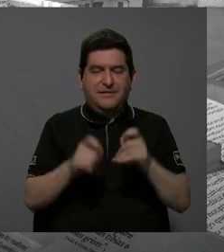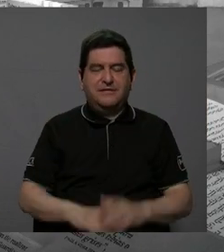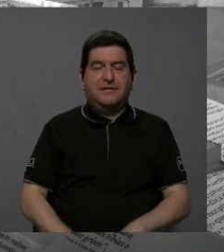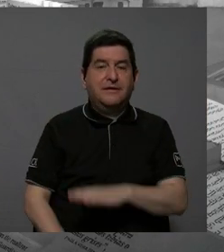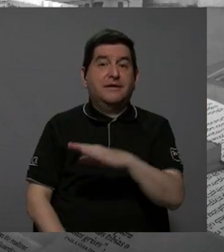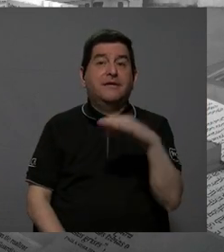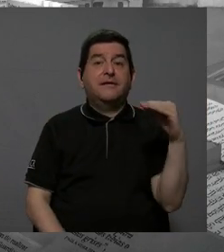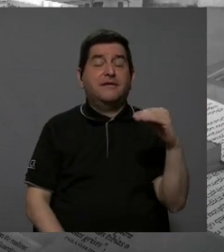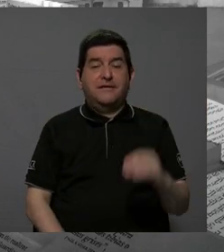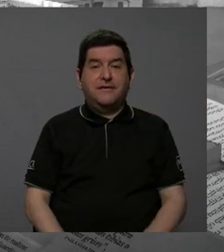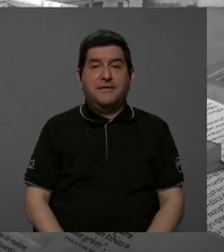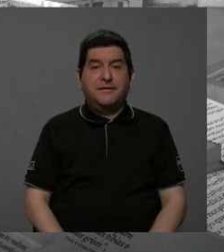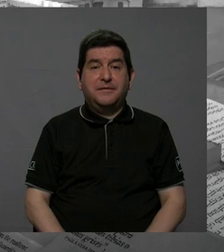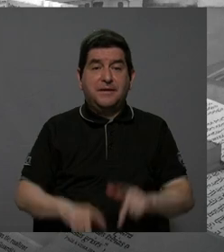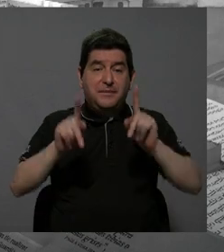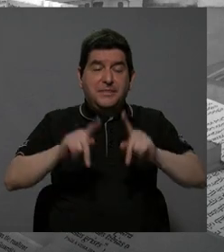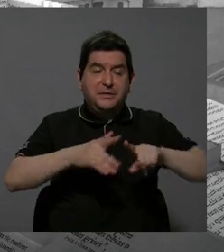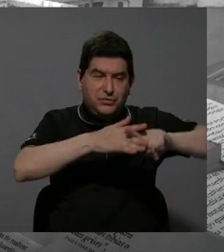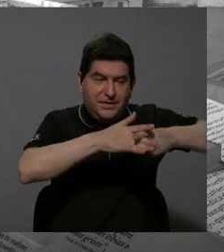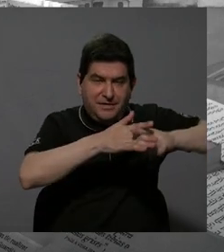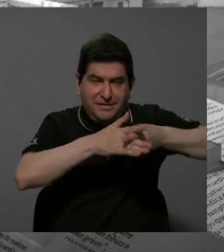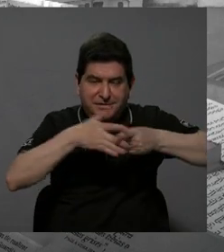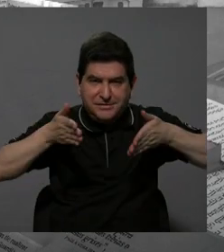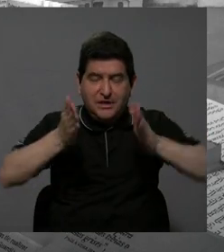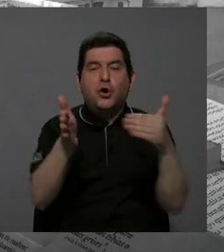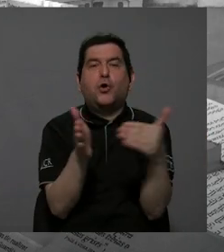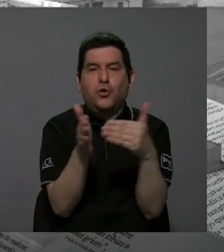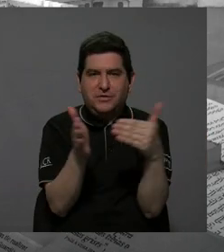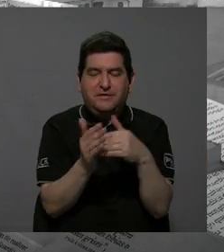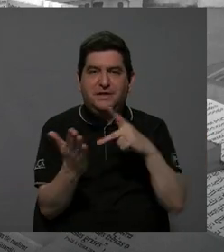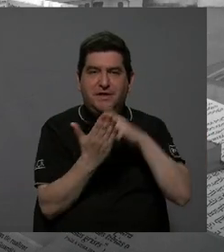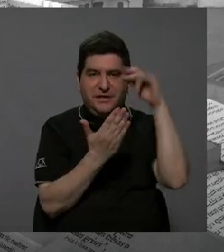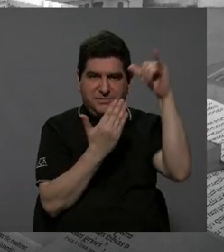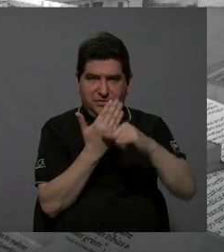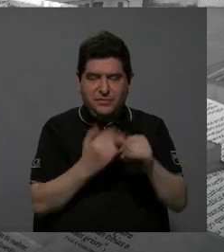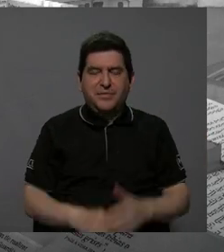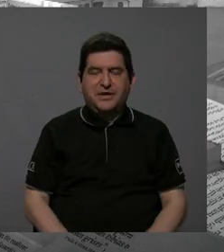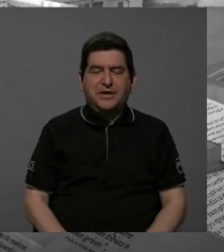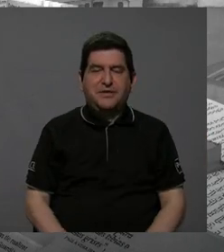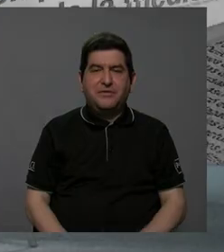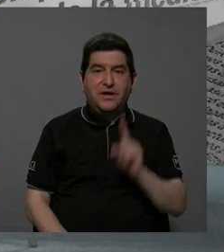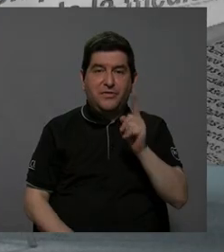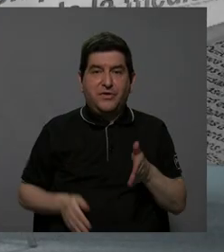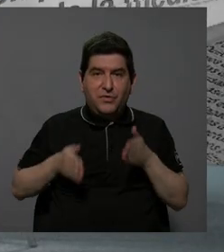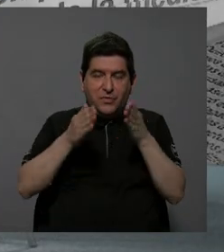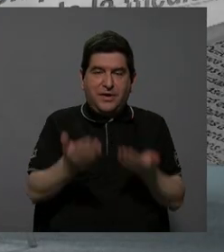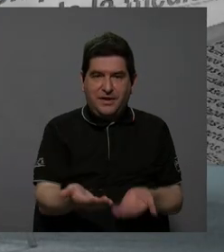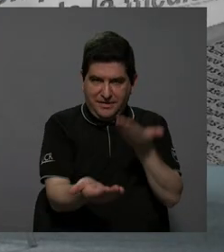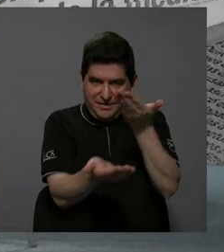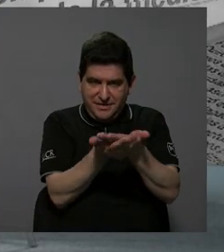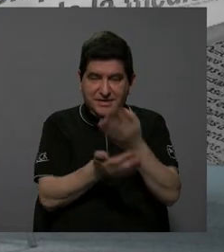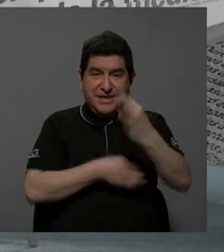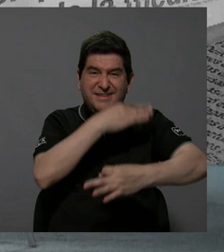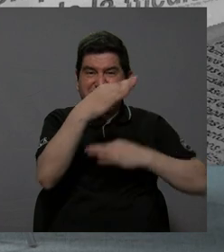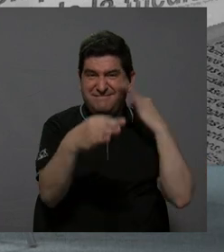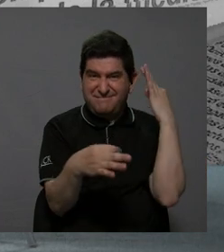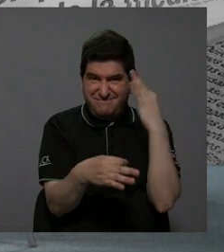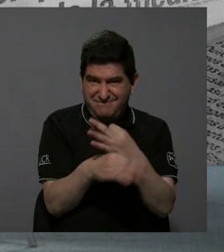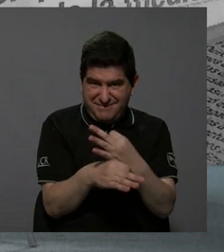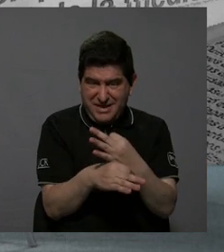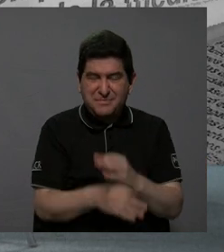en este caso para los que mantienen la vía, porque nuevamente, en un proyecto de vía concesionada, en principio, ese tipo de